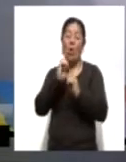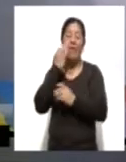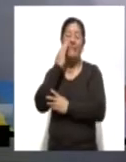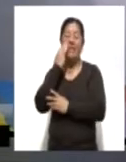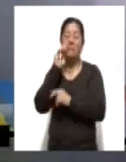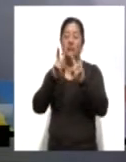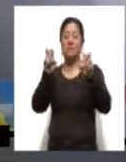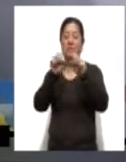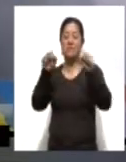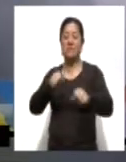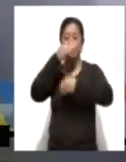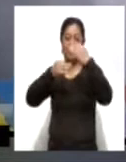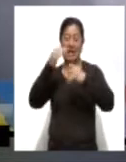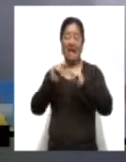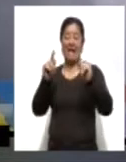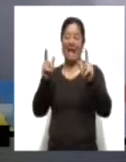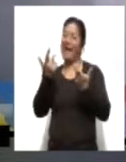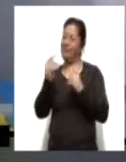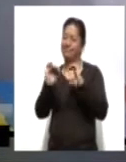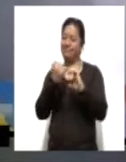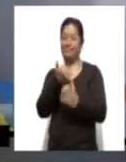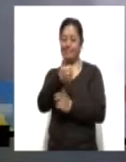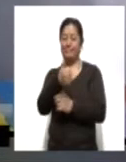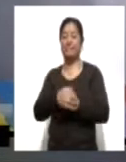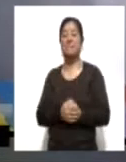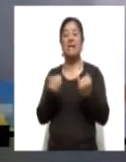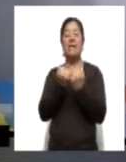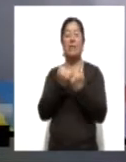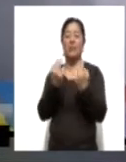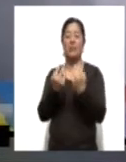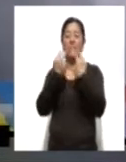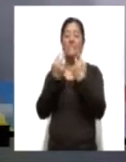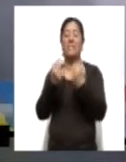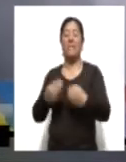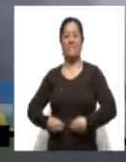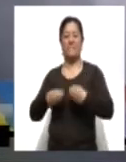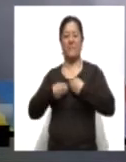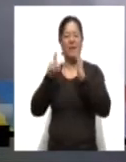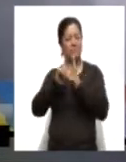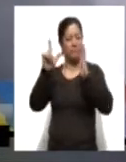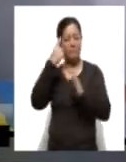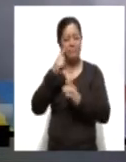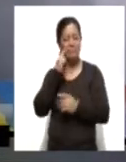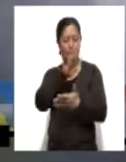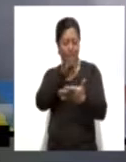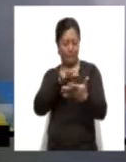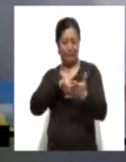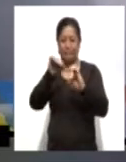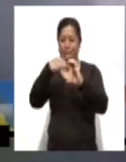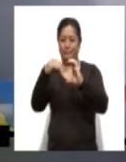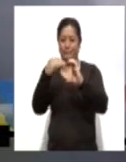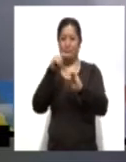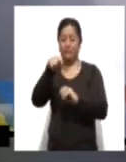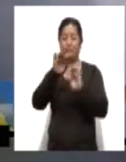Tlaxcala en Facebook, nos regala un like y también puedes seguir nuestra transmisión en vivo, estamos listos para leer todos sus comentarios en